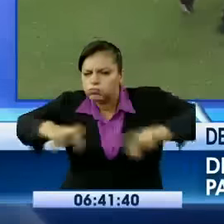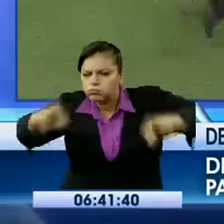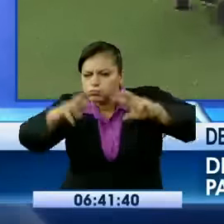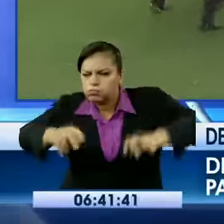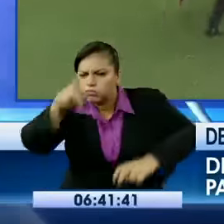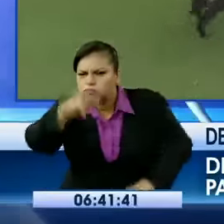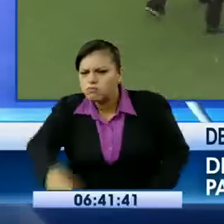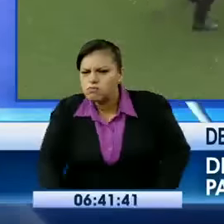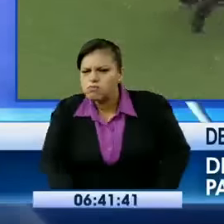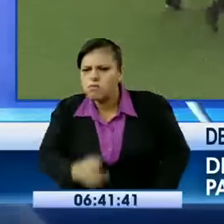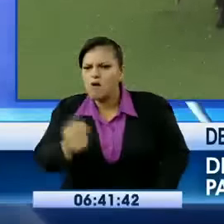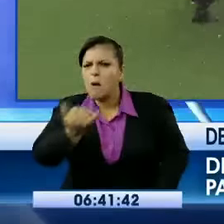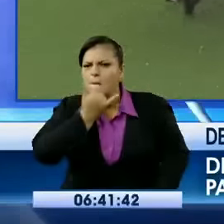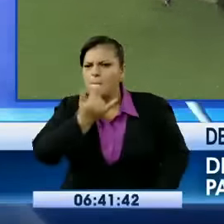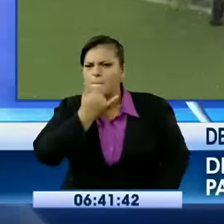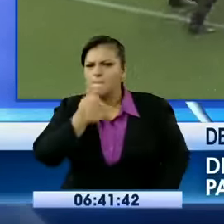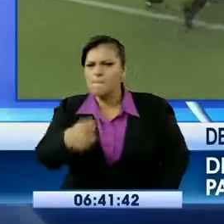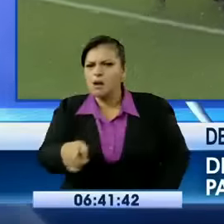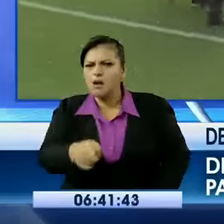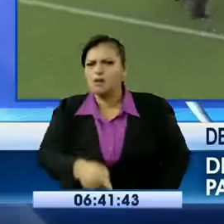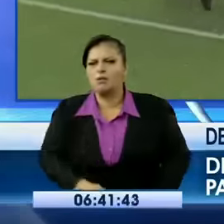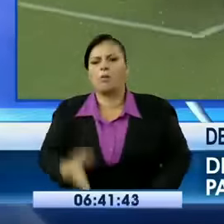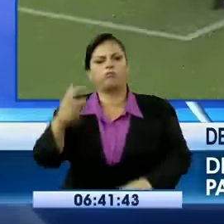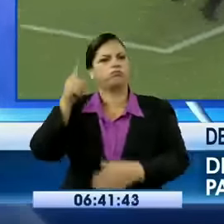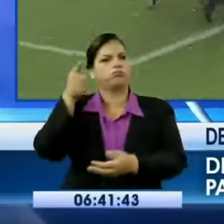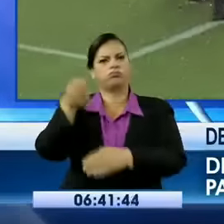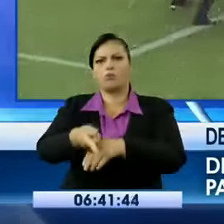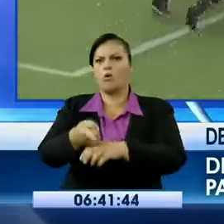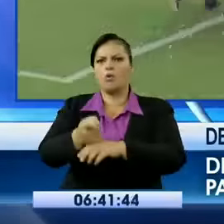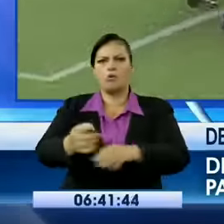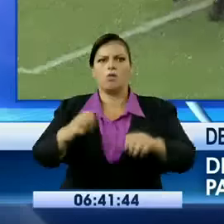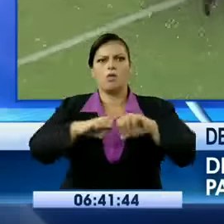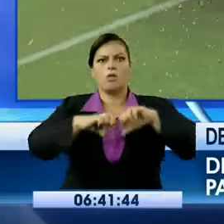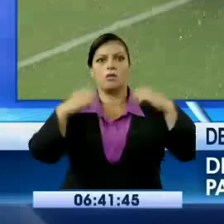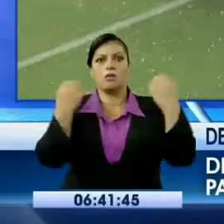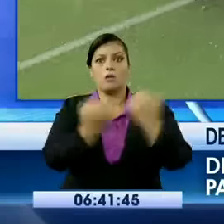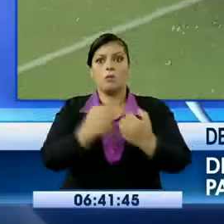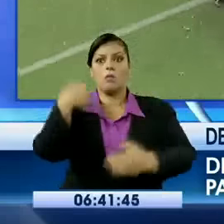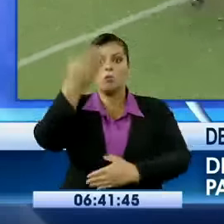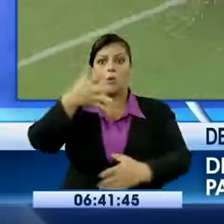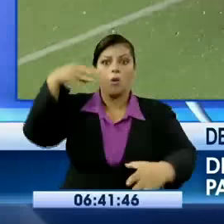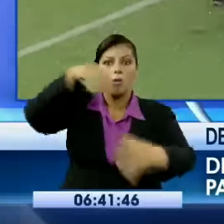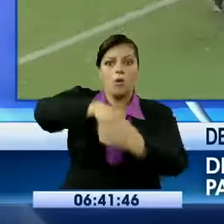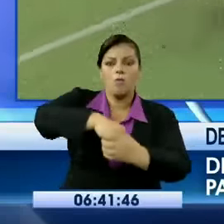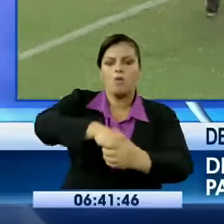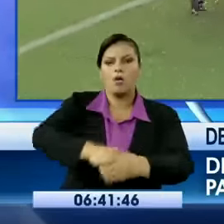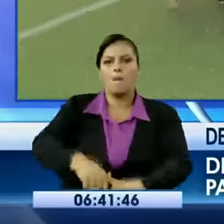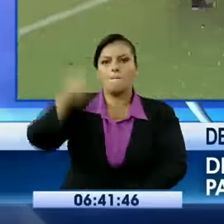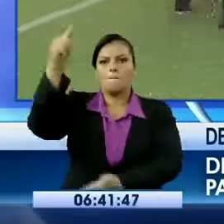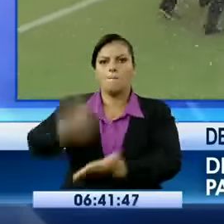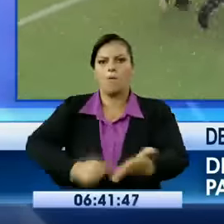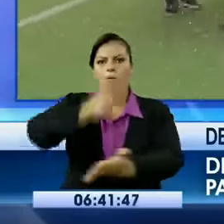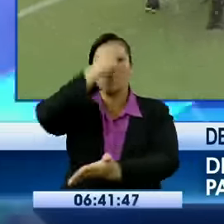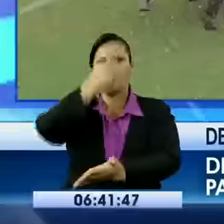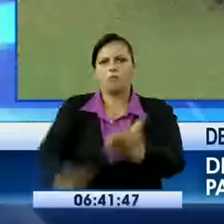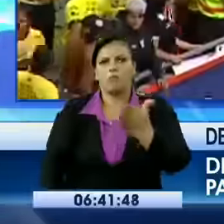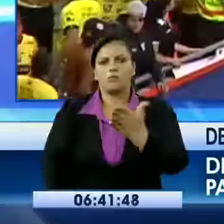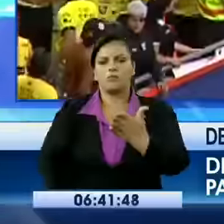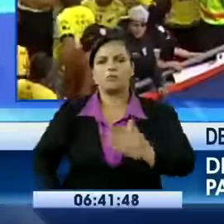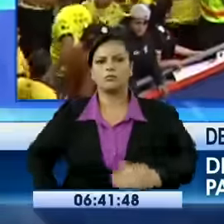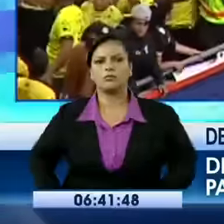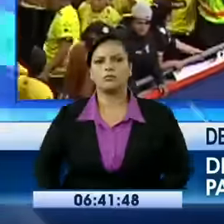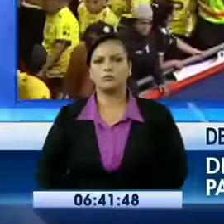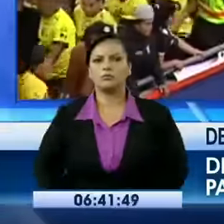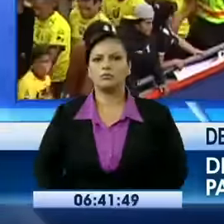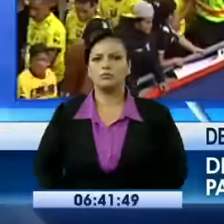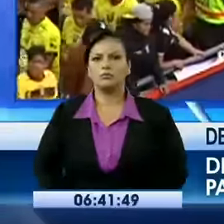se clausure hasta que haya gente decente que lo quiera utilizar adecuadamente. Es la única manera de sentar un